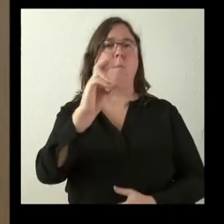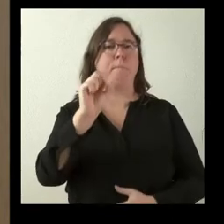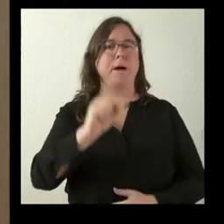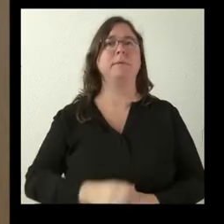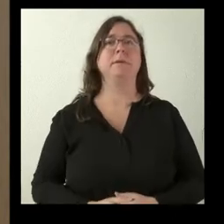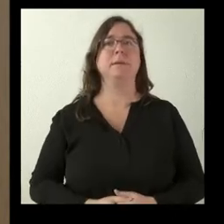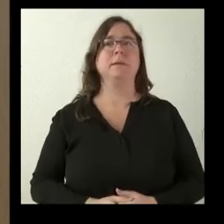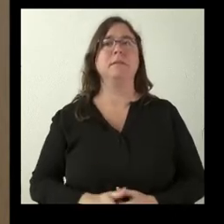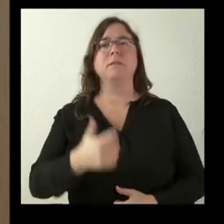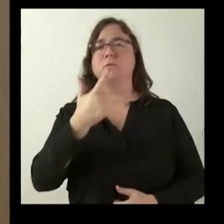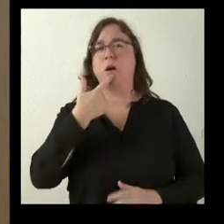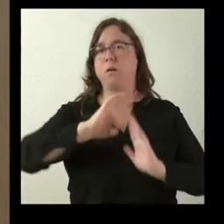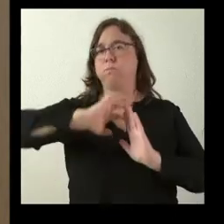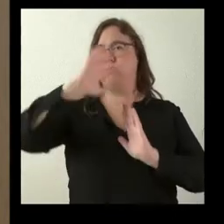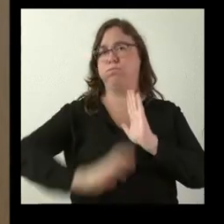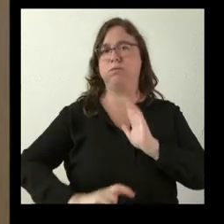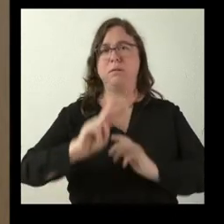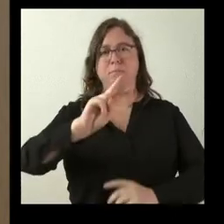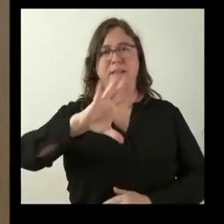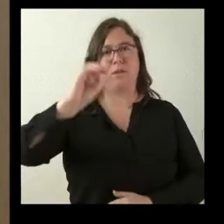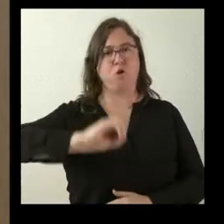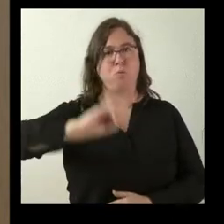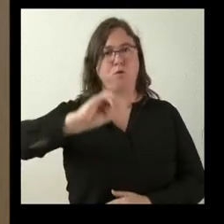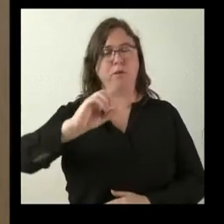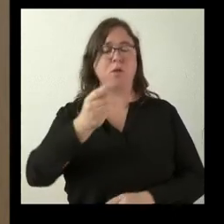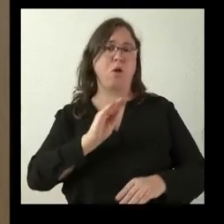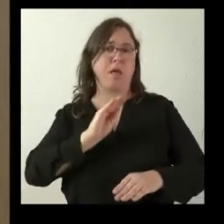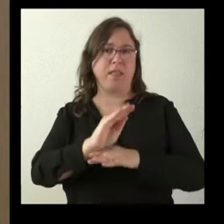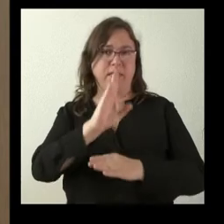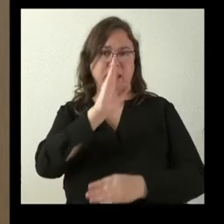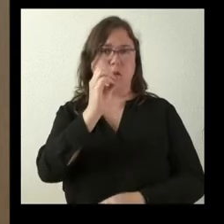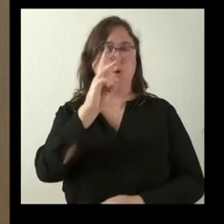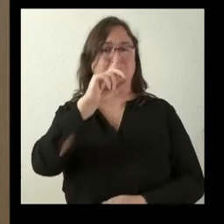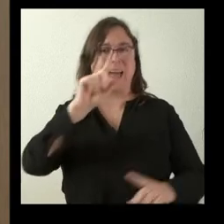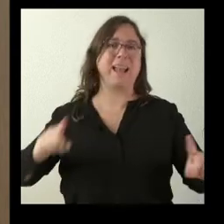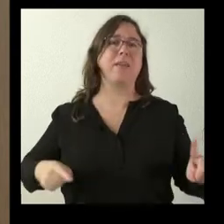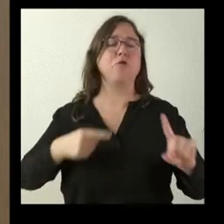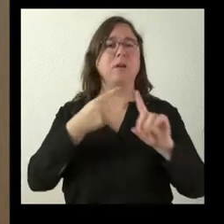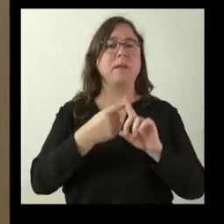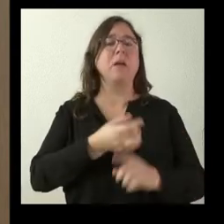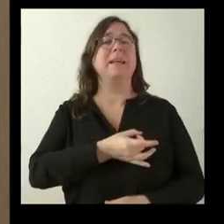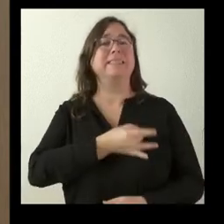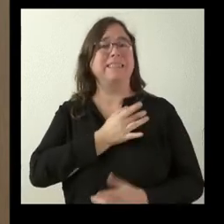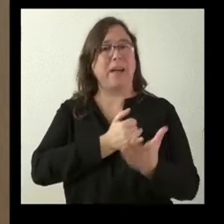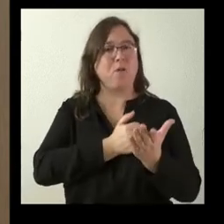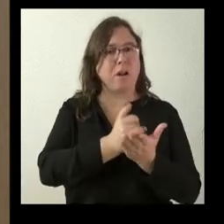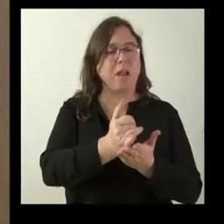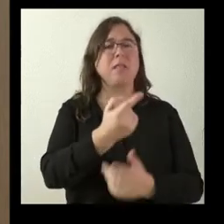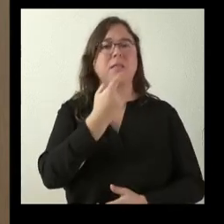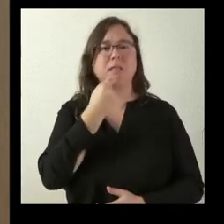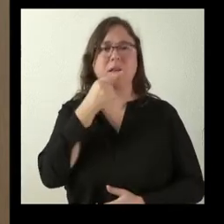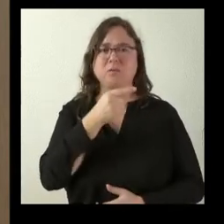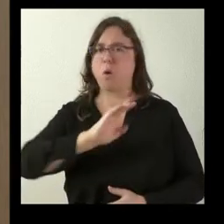Se van a reducir un 25% la ayuda directa a las OPAS para el próximo año y los sindicatos agrarios se quejan de que eso va a